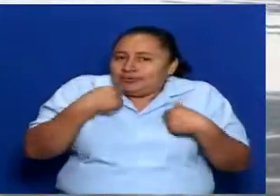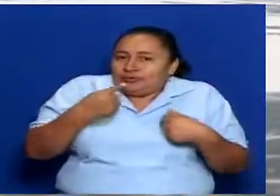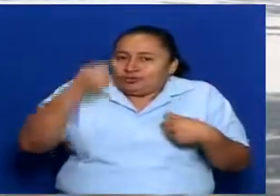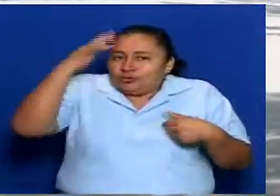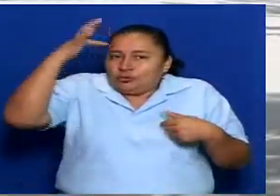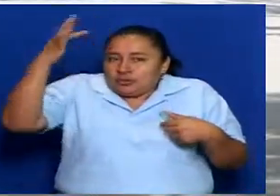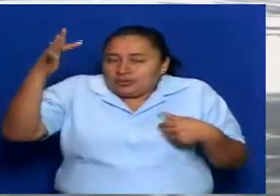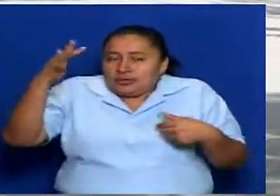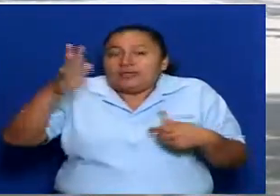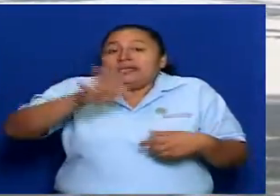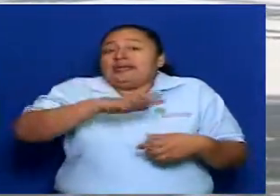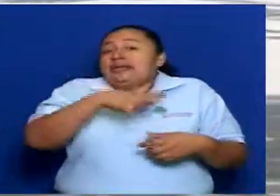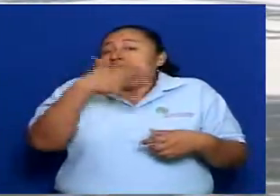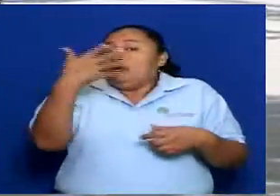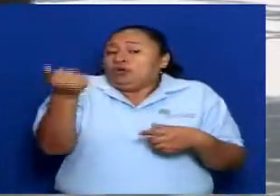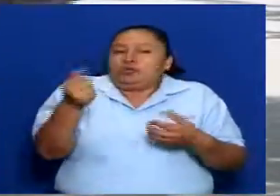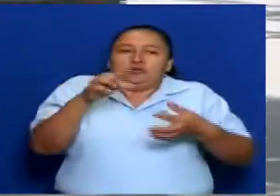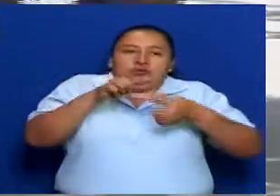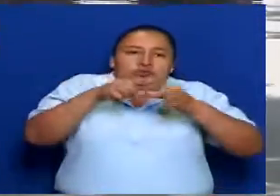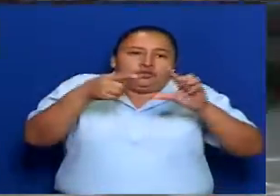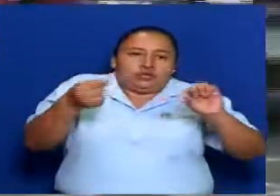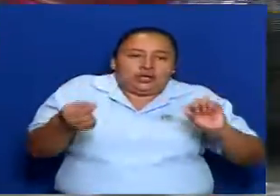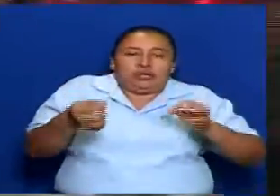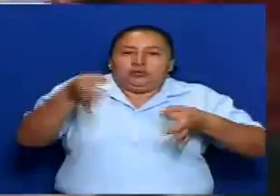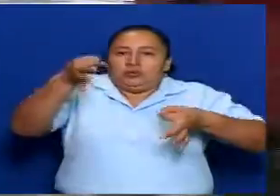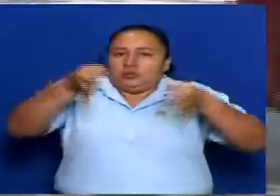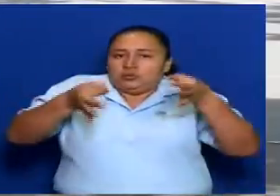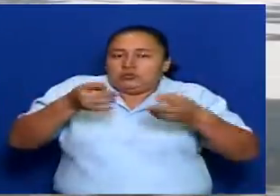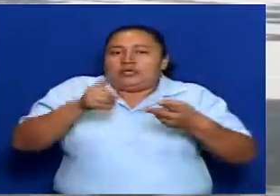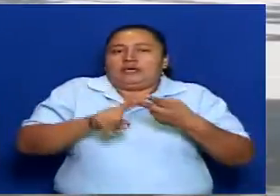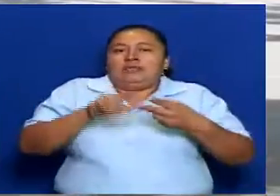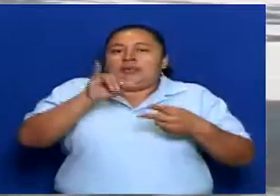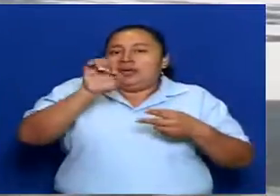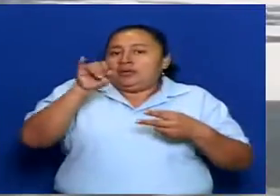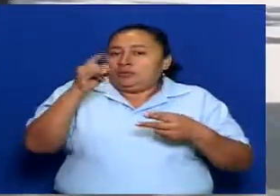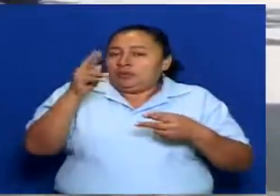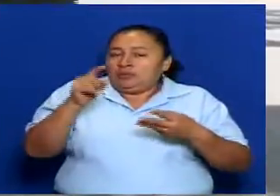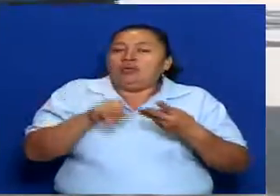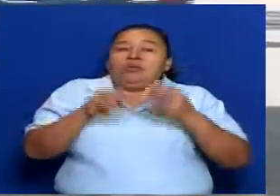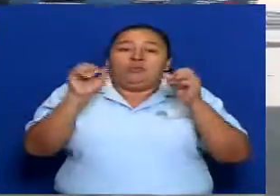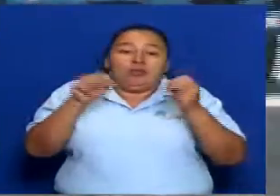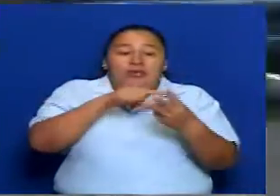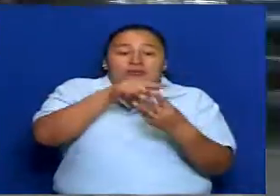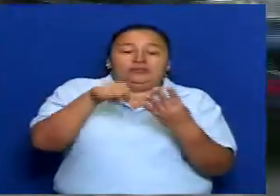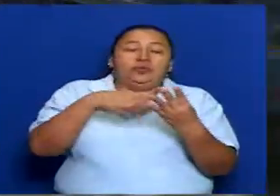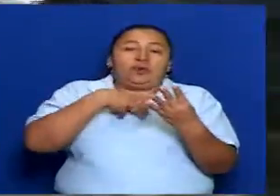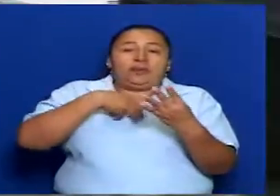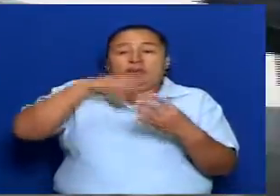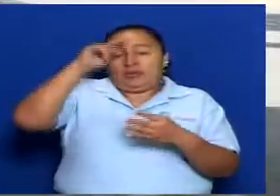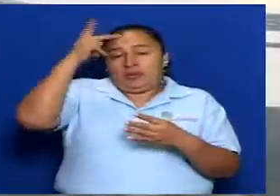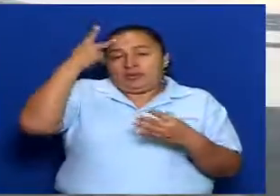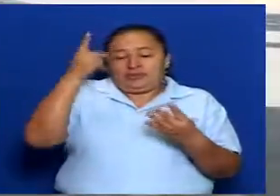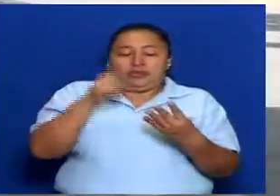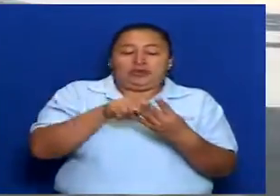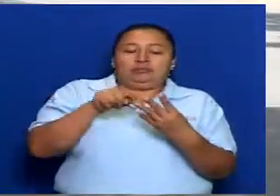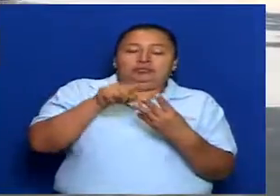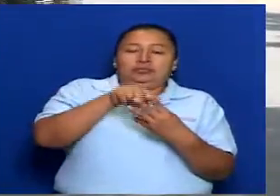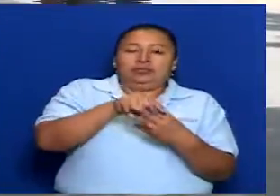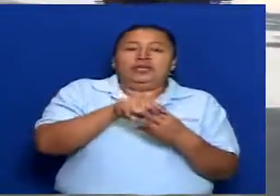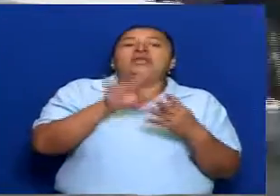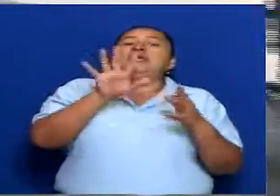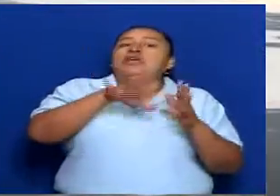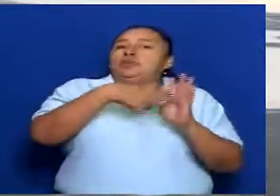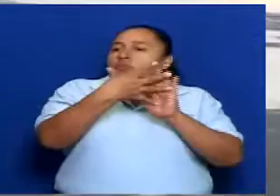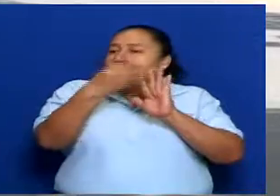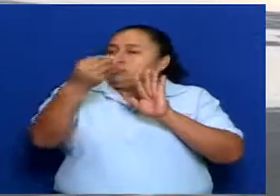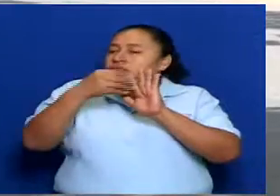que otros poderes lo puedan tener como política. Pero otros poderes en este país y otros poderes en otros